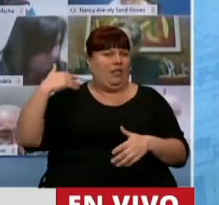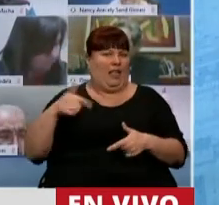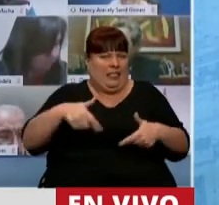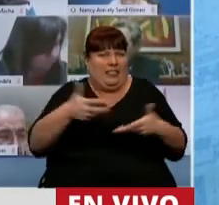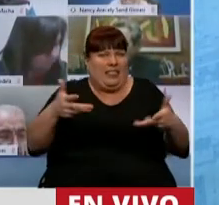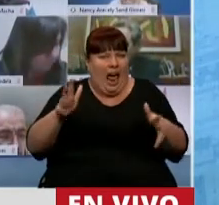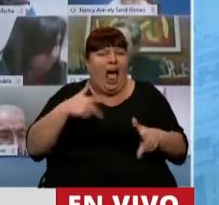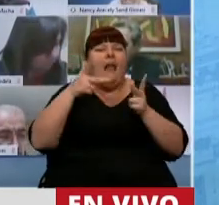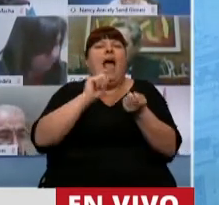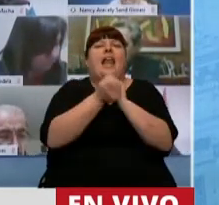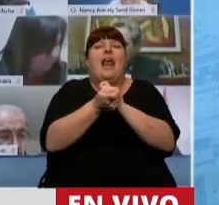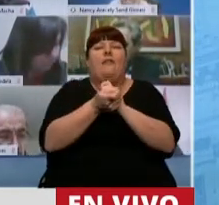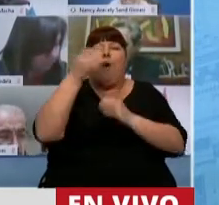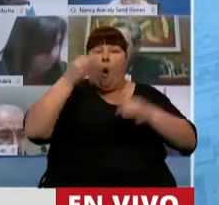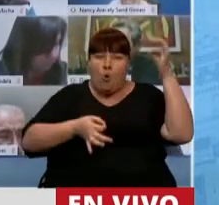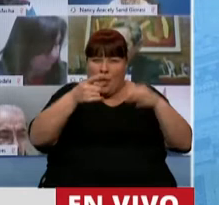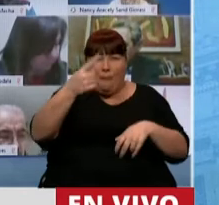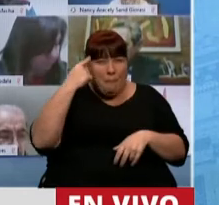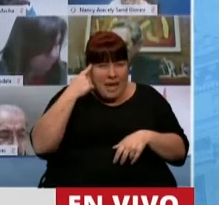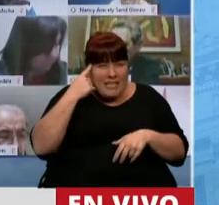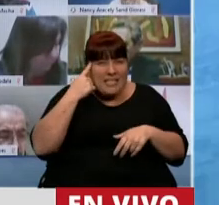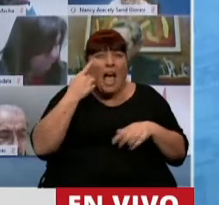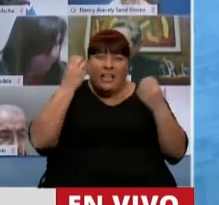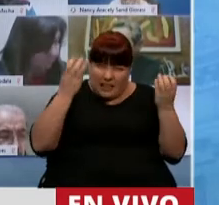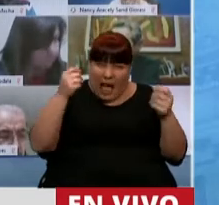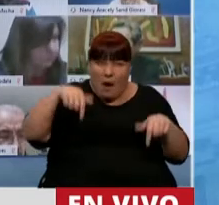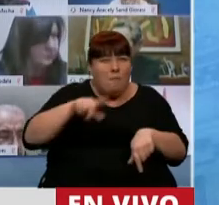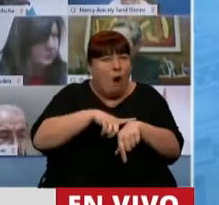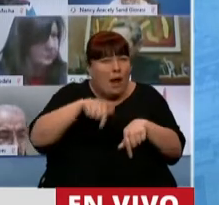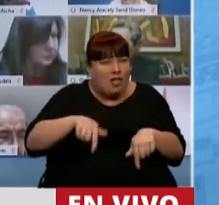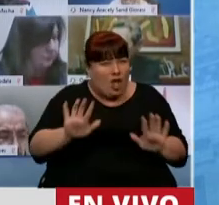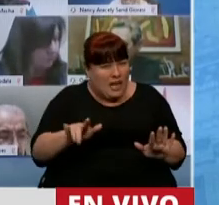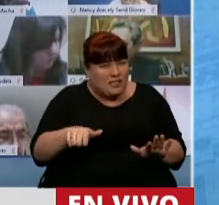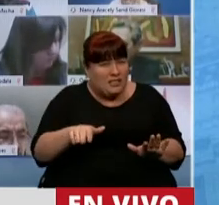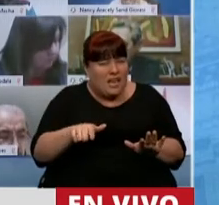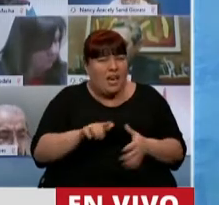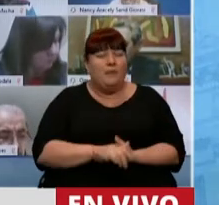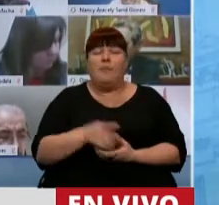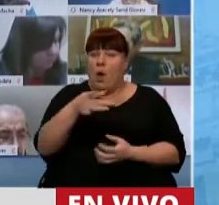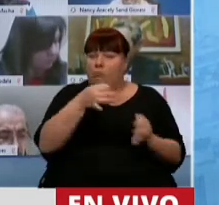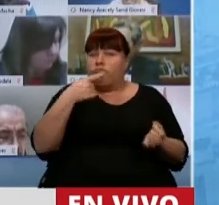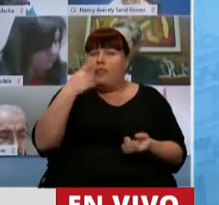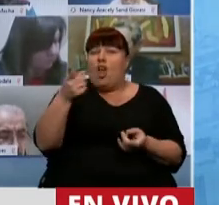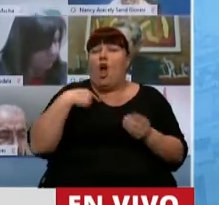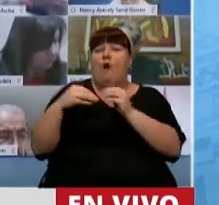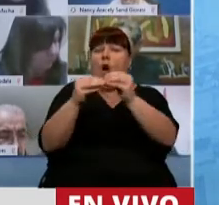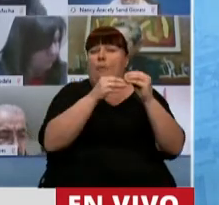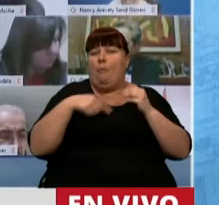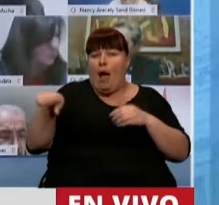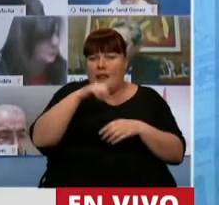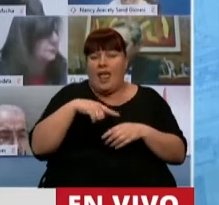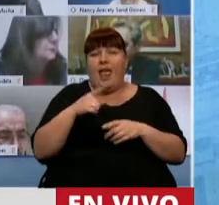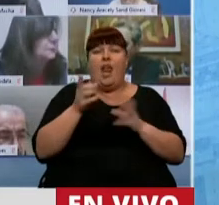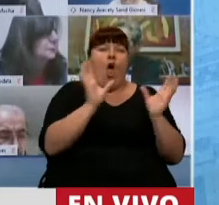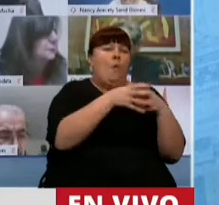¿Tenemos que hablar de una reforma de la justicia? ¿A usted le parece oportuno en este momento que bien dicen mis colegas